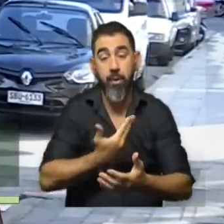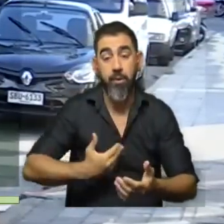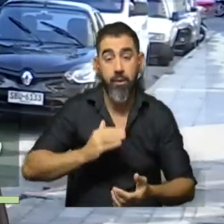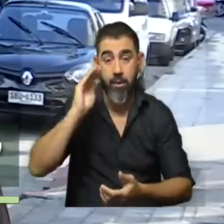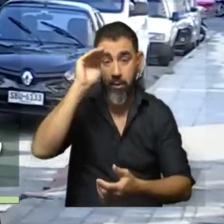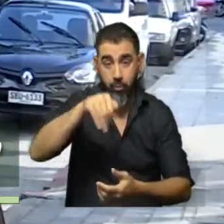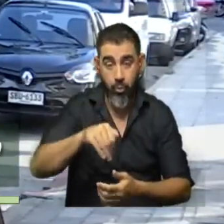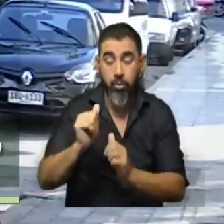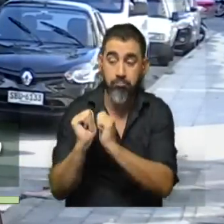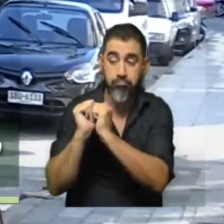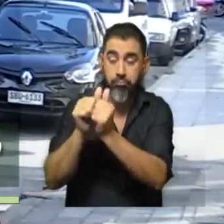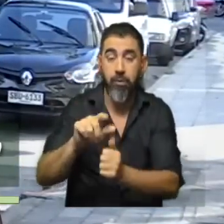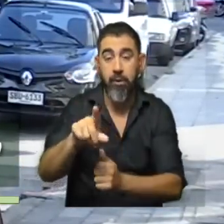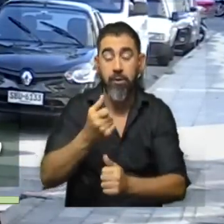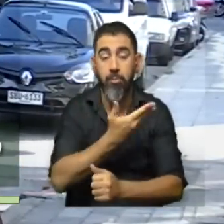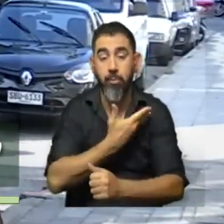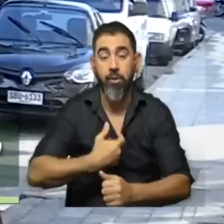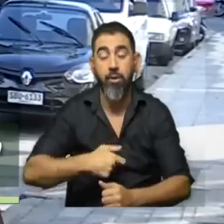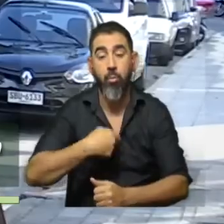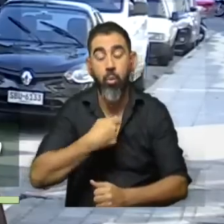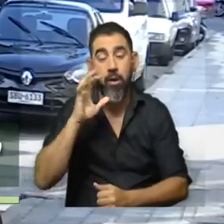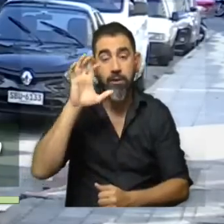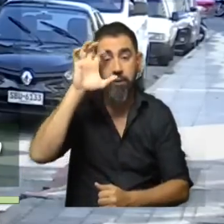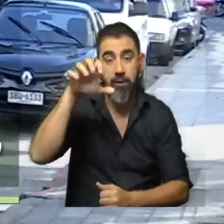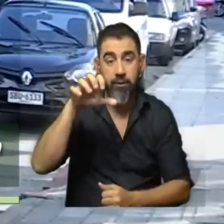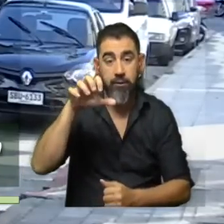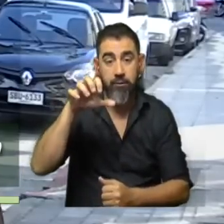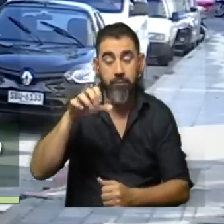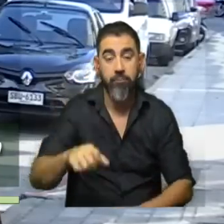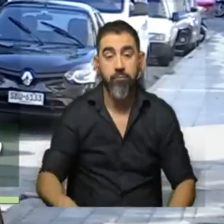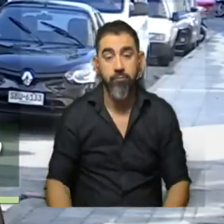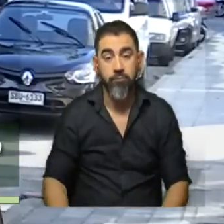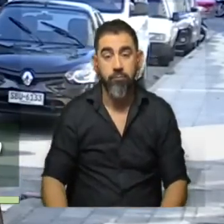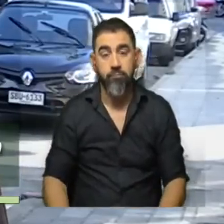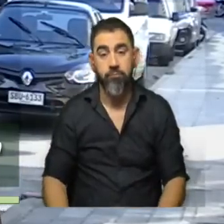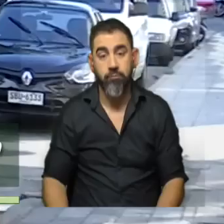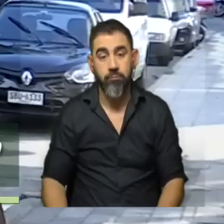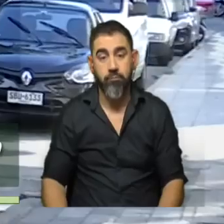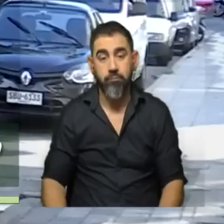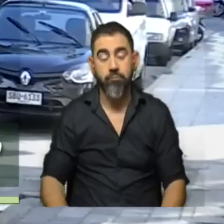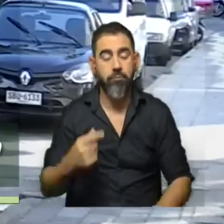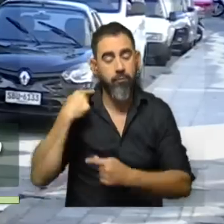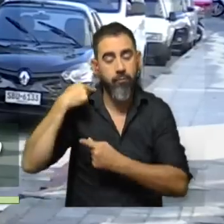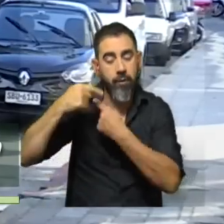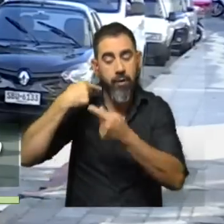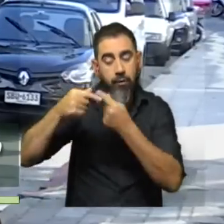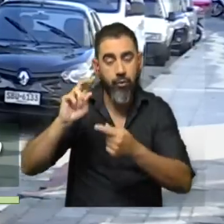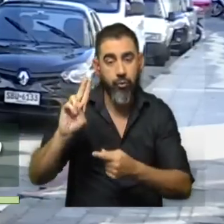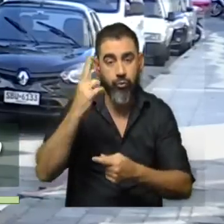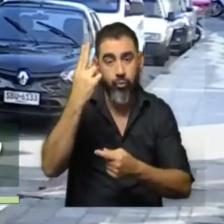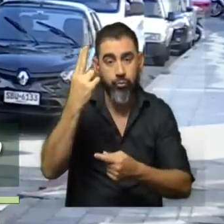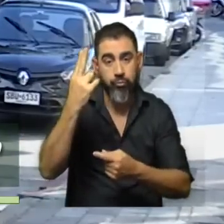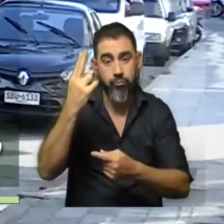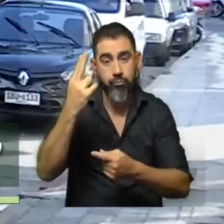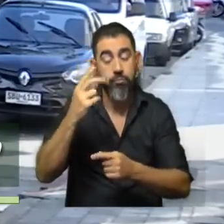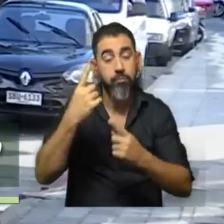República acompañado de los expresidentes Mujica y Sanguinetti no es otra cosa que esas ricas tradiciones que tiene nuestro país, que